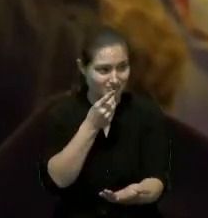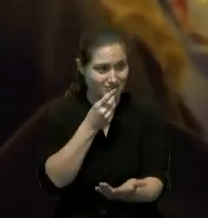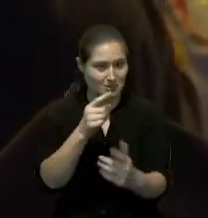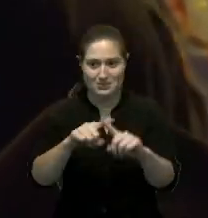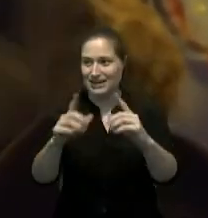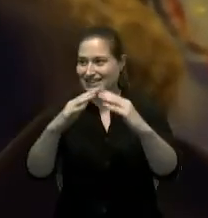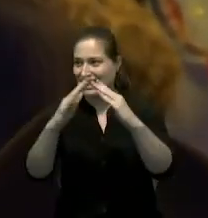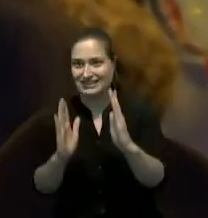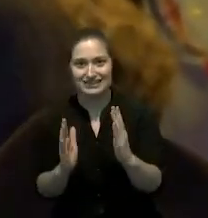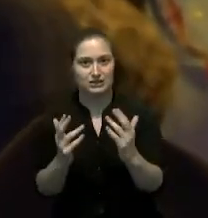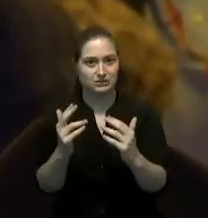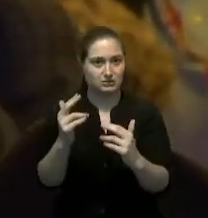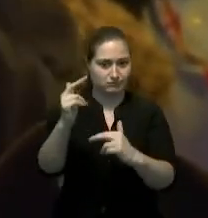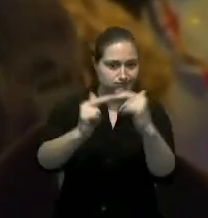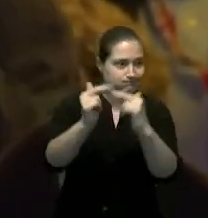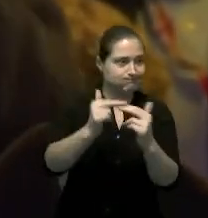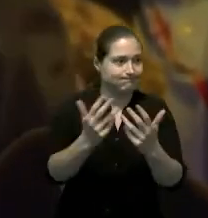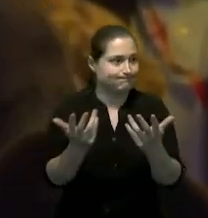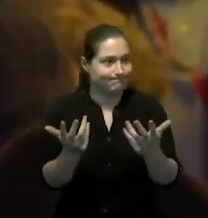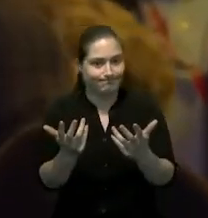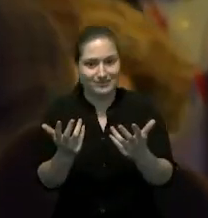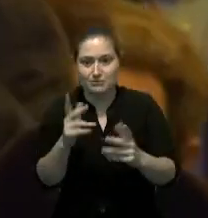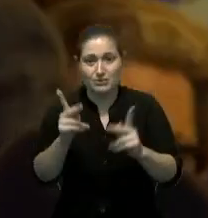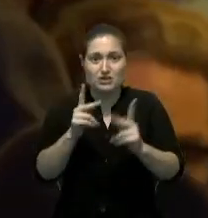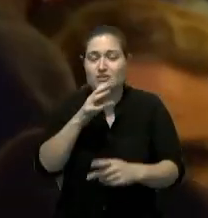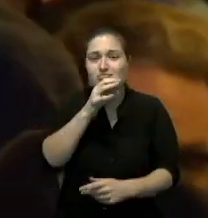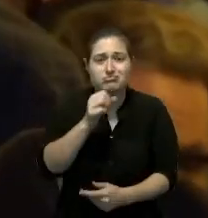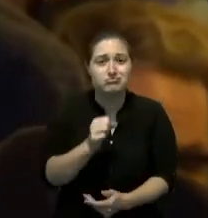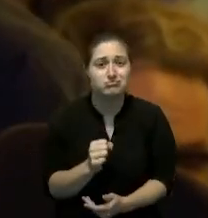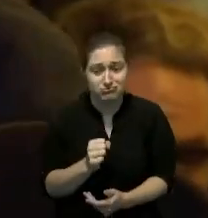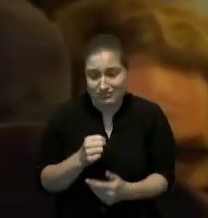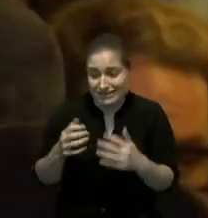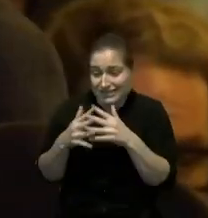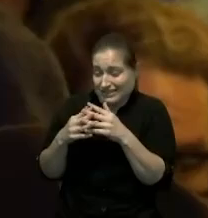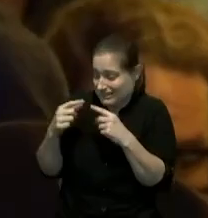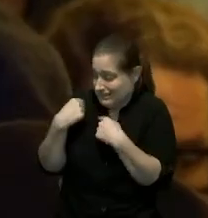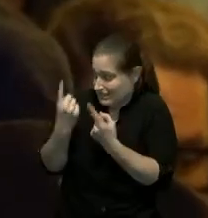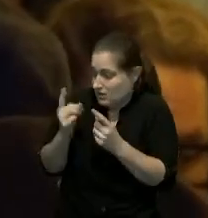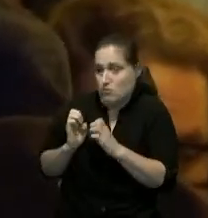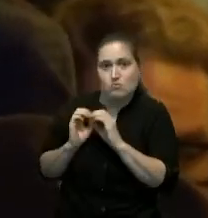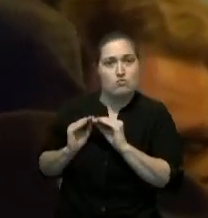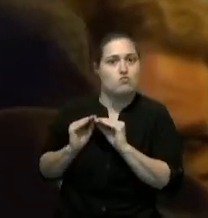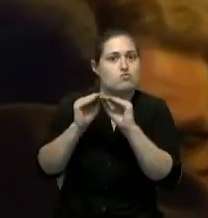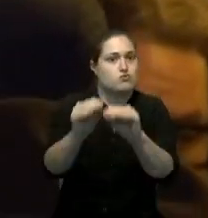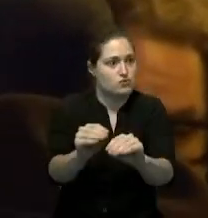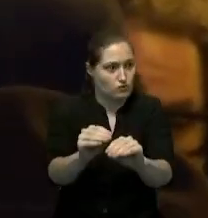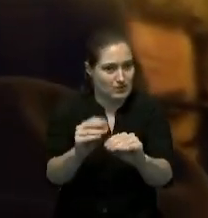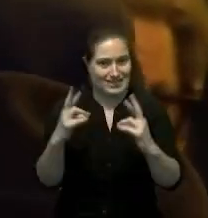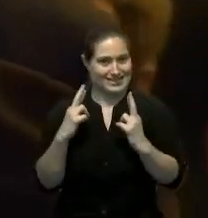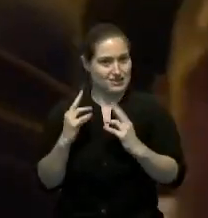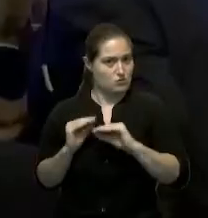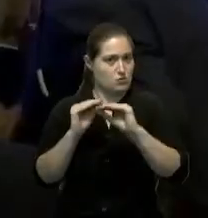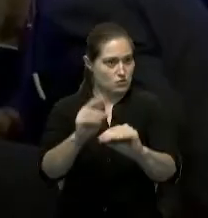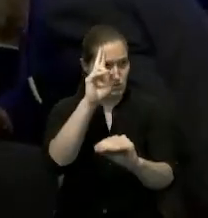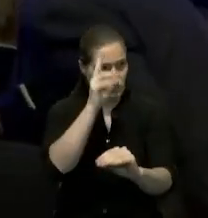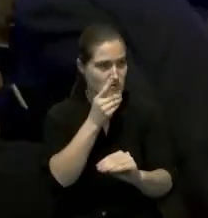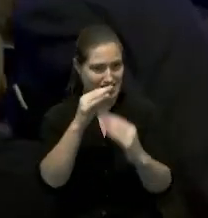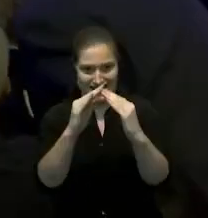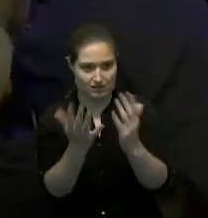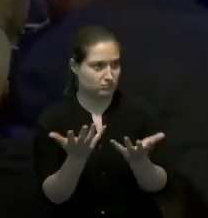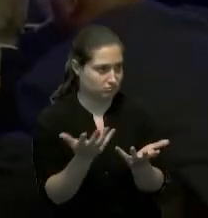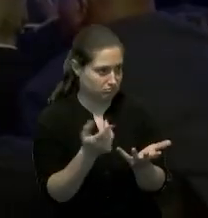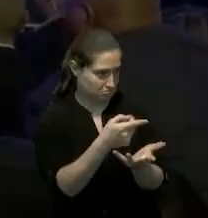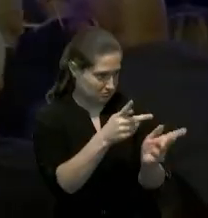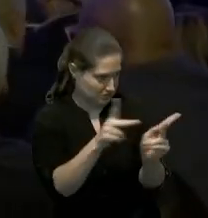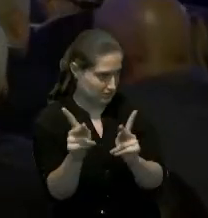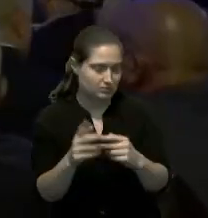para los envejecientes que hemos echado nuestra vida aquí en Estados Unidos ¿cuál es su opinión al respecto presidente? Sí, lo hemos tomado